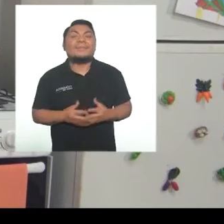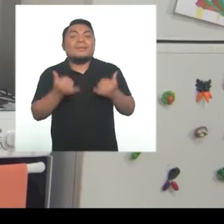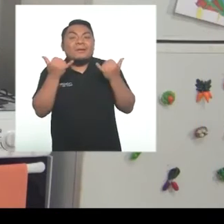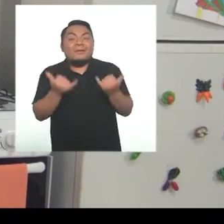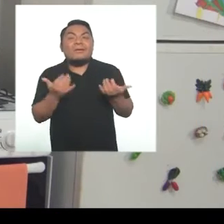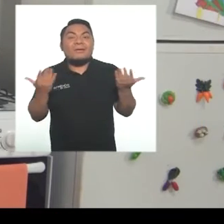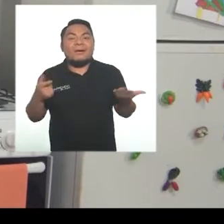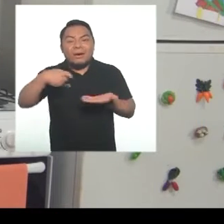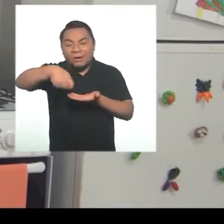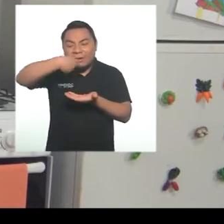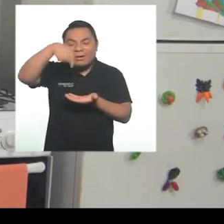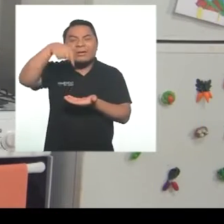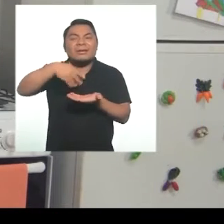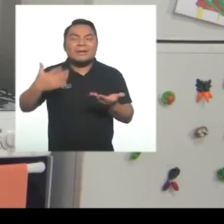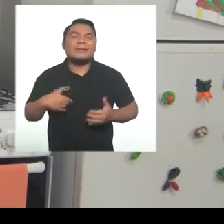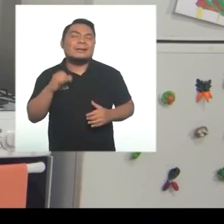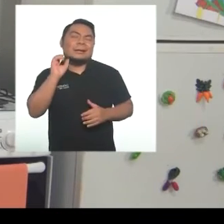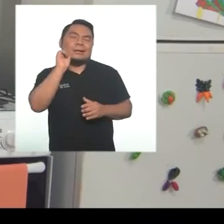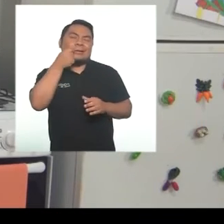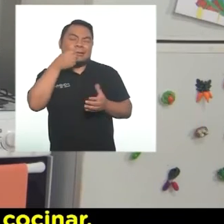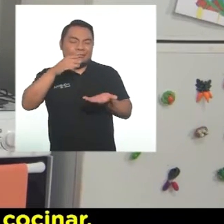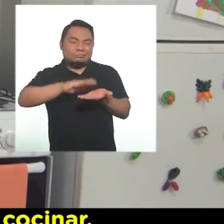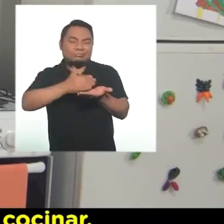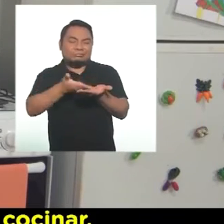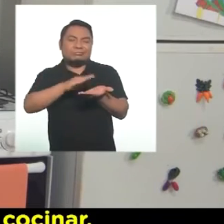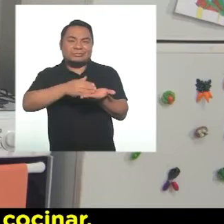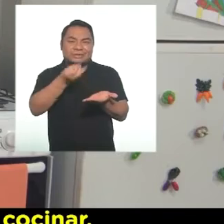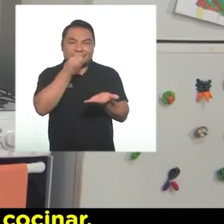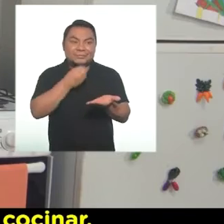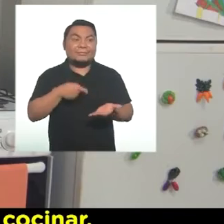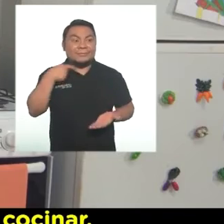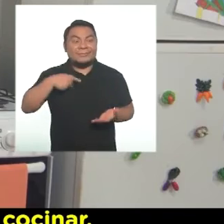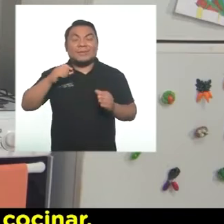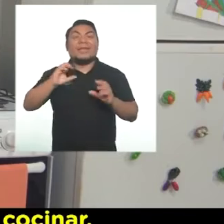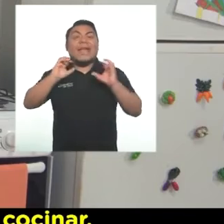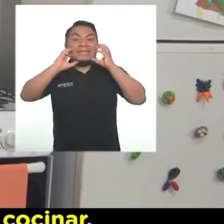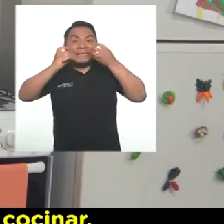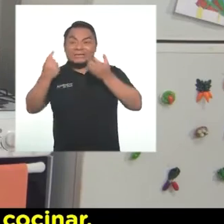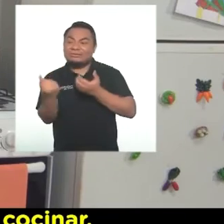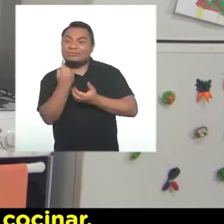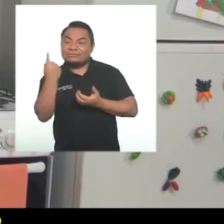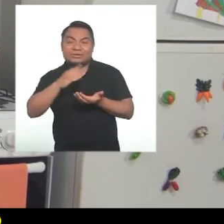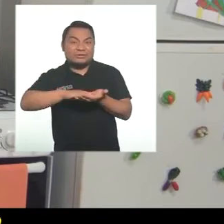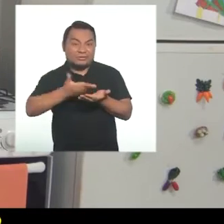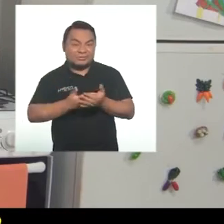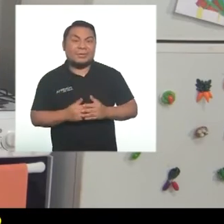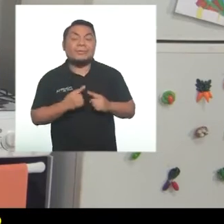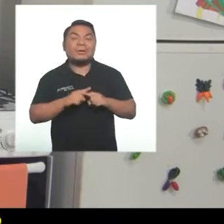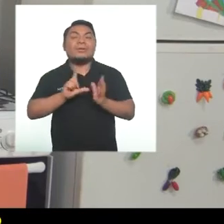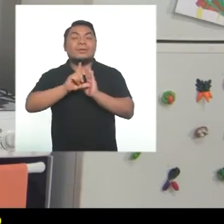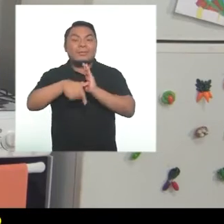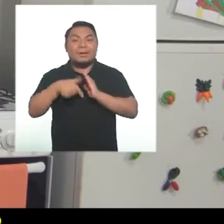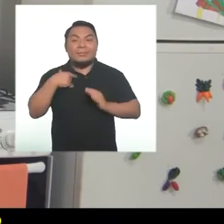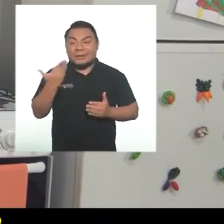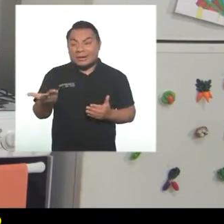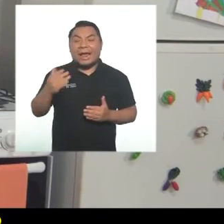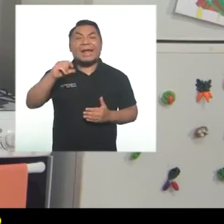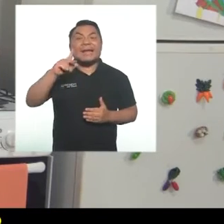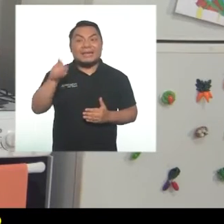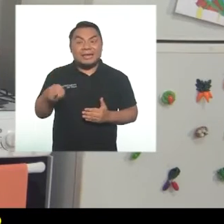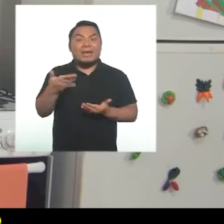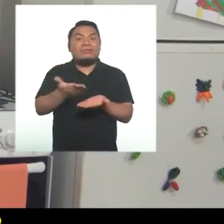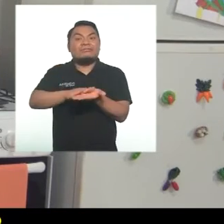Hoy toca de menú un rico pepián. Así que voy a licuar el choclo para ponerlo a cocinar. Pero luego mi Karen